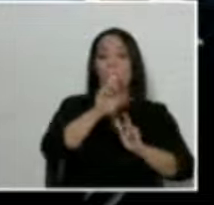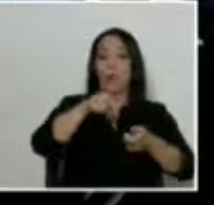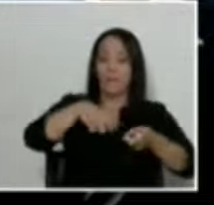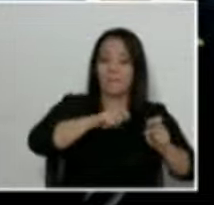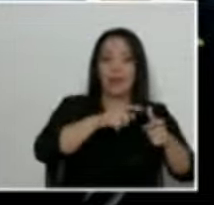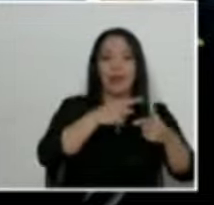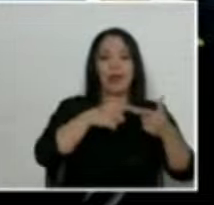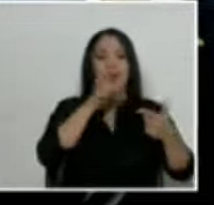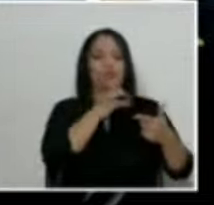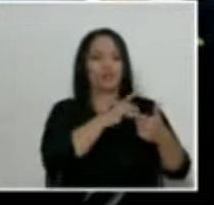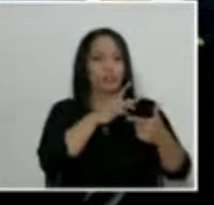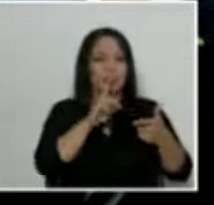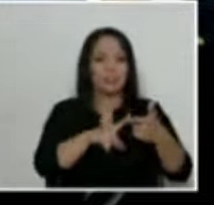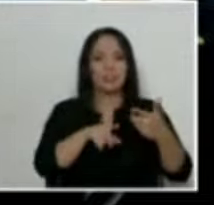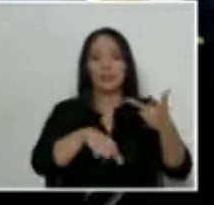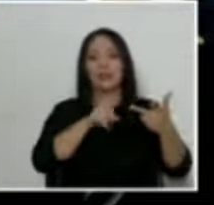Chiles,